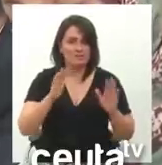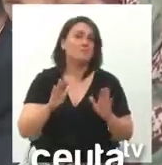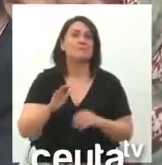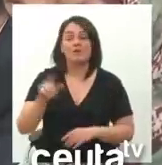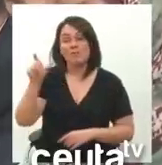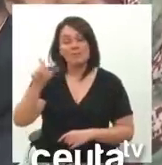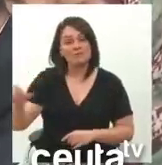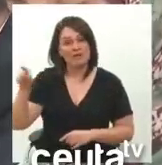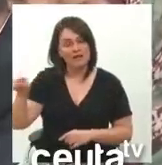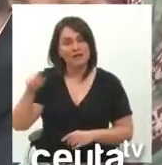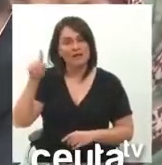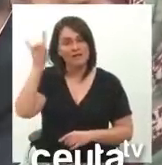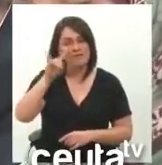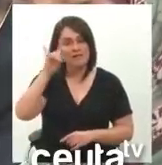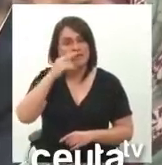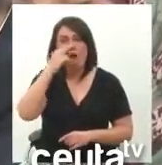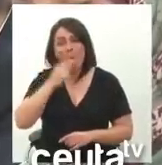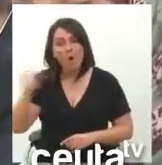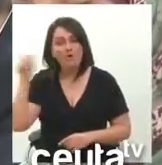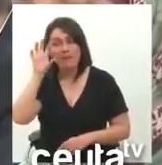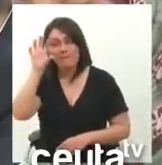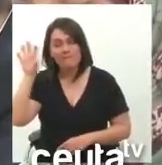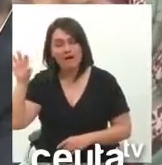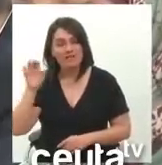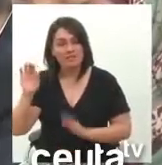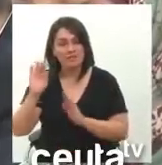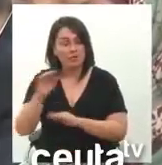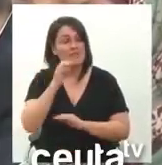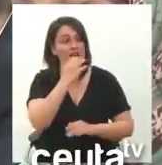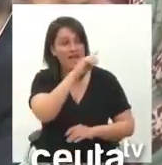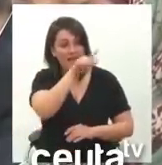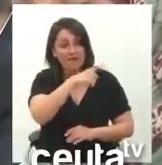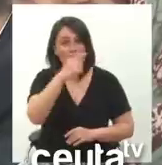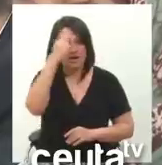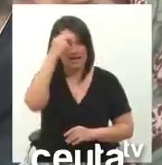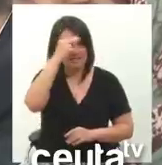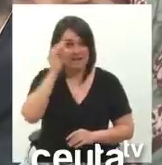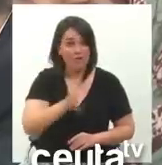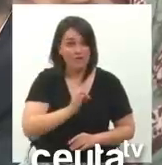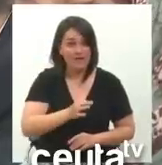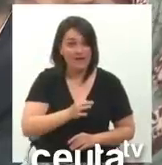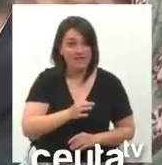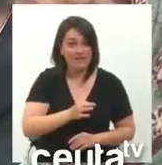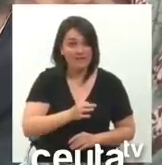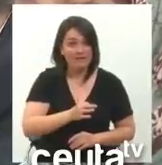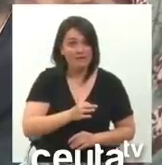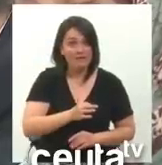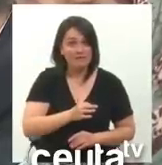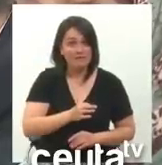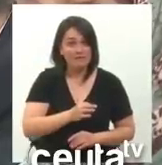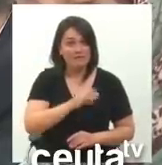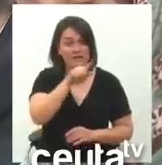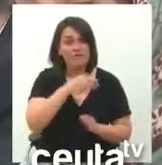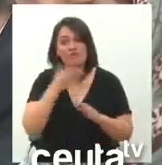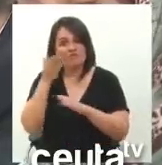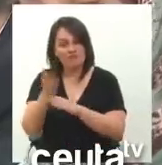si esta gente tuviese algún tipo de decencia, si fuesen cristianos de verdad, se pasarían, por ejemplo, a nuestra iglesia, de nuestra señora de